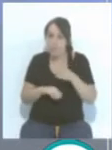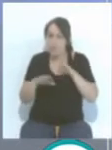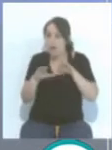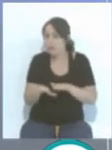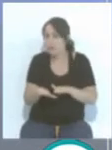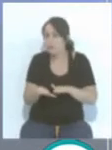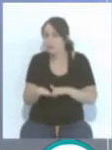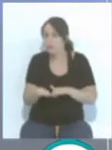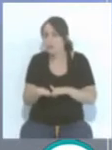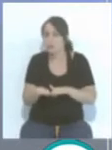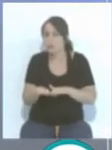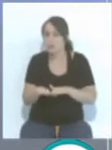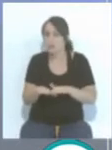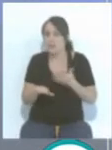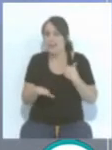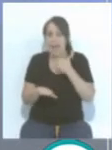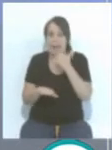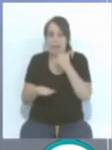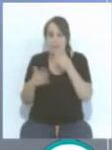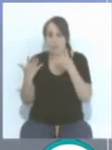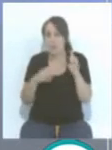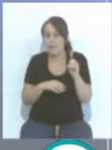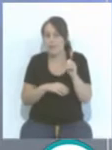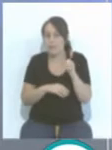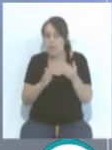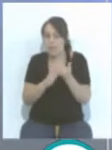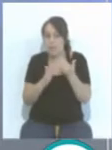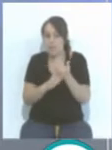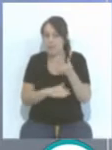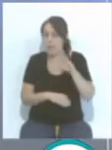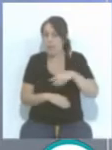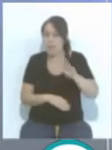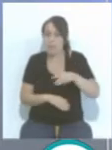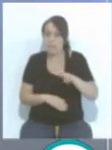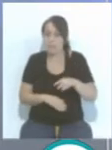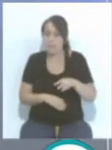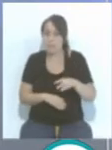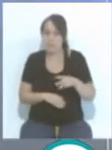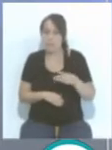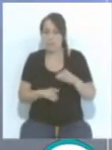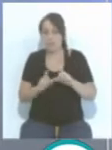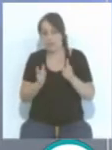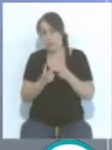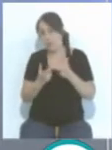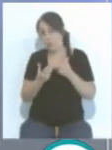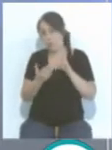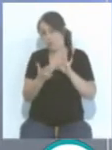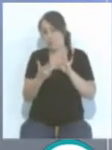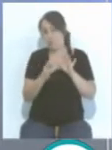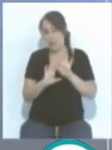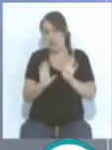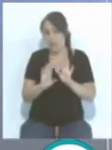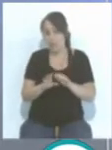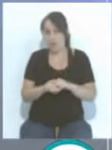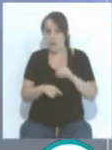casi 90 días, podemos decir, casi tres meses sin estar con su equipo. Luego lo hizo de